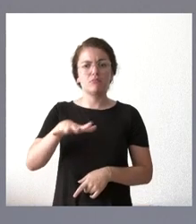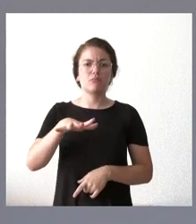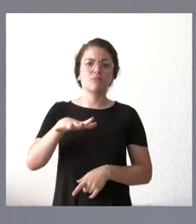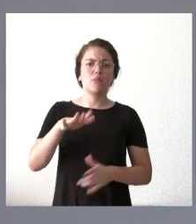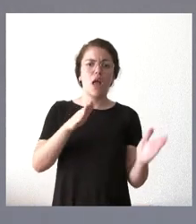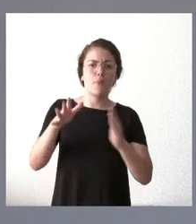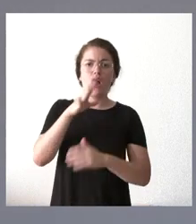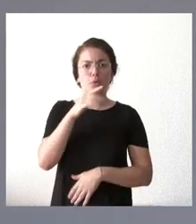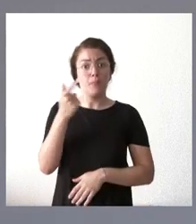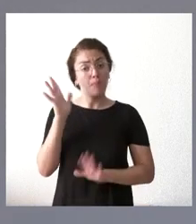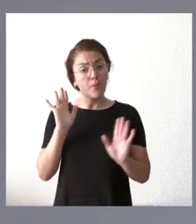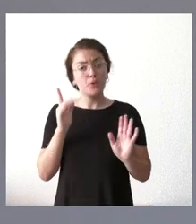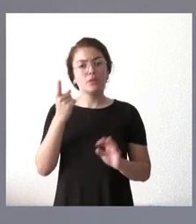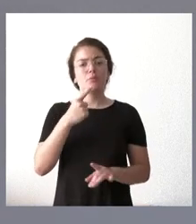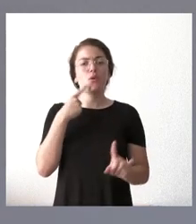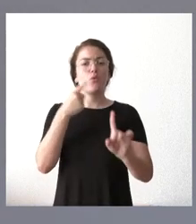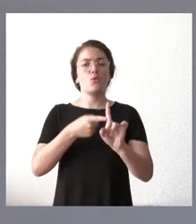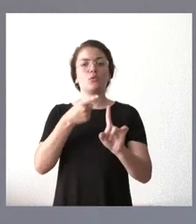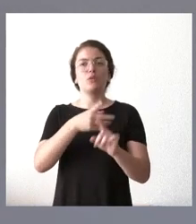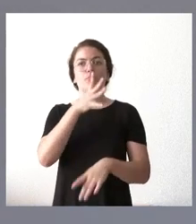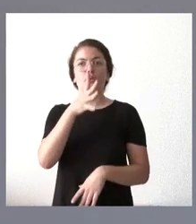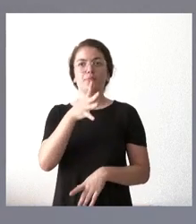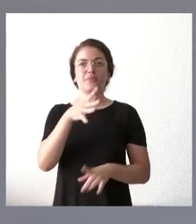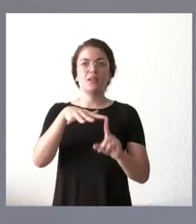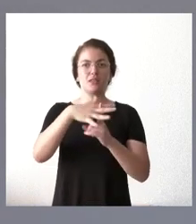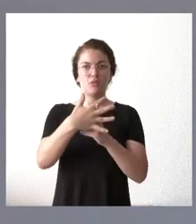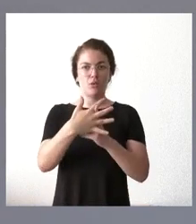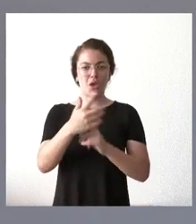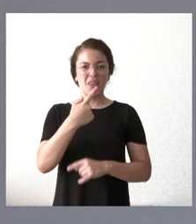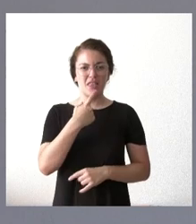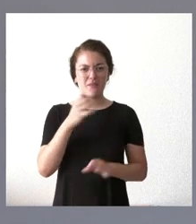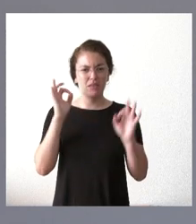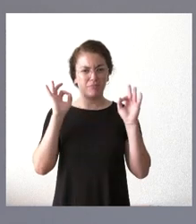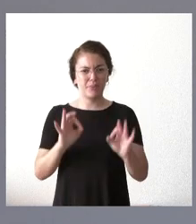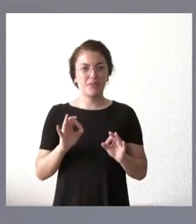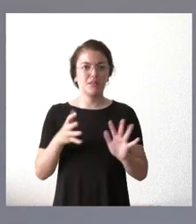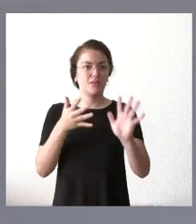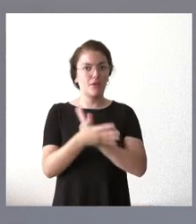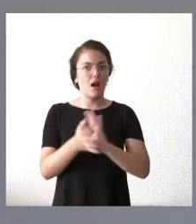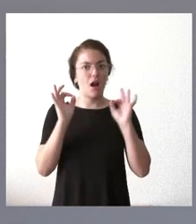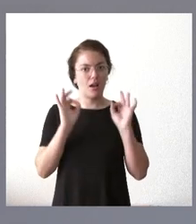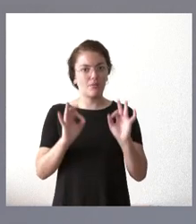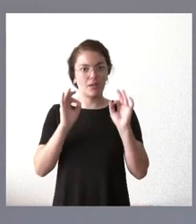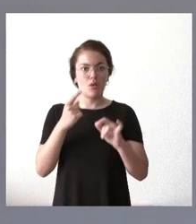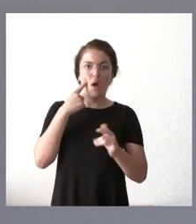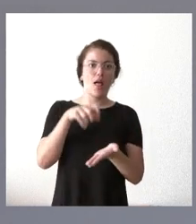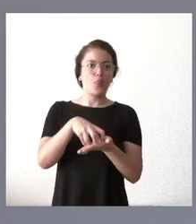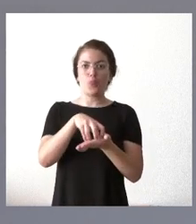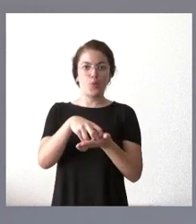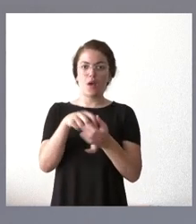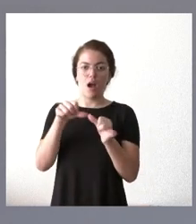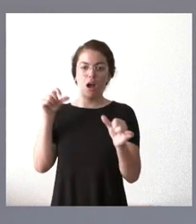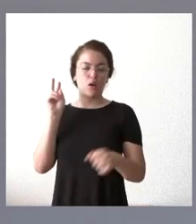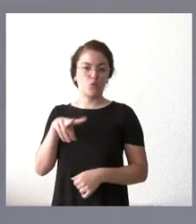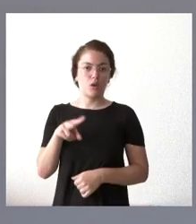ha sido útil en este contexto de extremas dificultades, y por tanto eso es inequívoco, nunca se ha puesto en tela de juicio, y además creo que él en